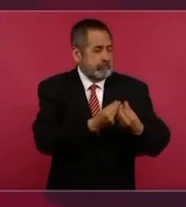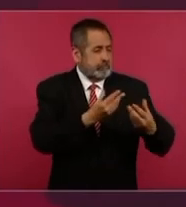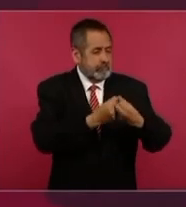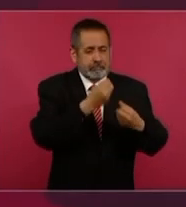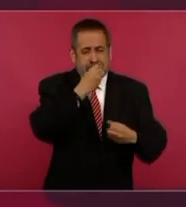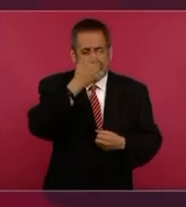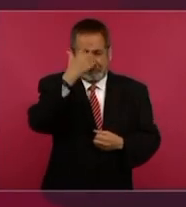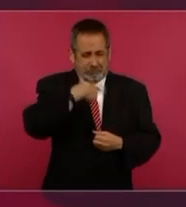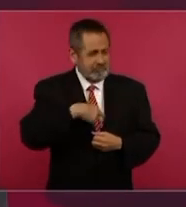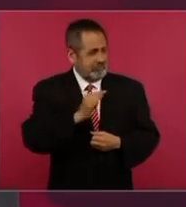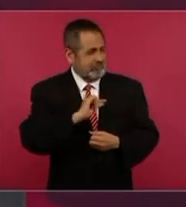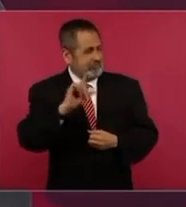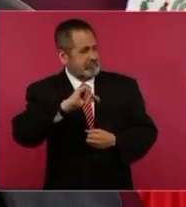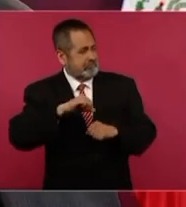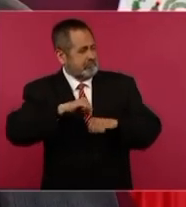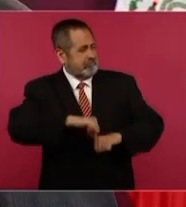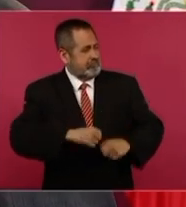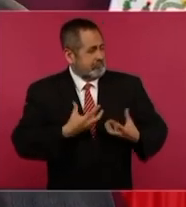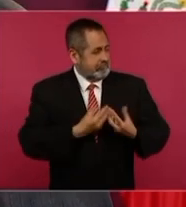cena con los machuchones,